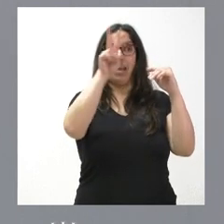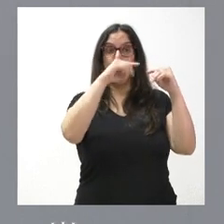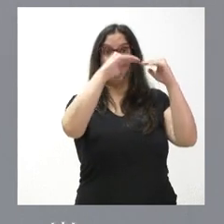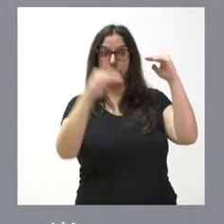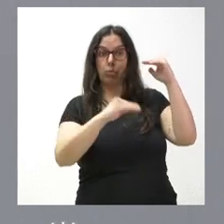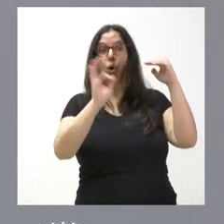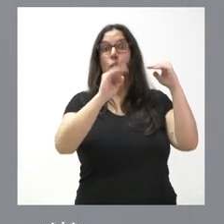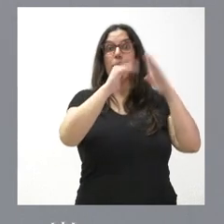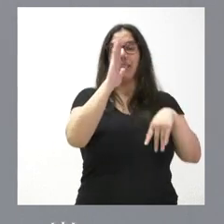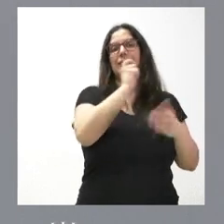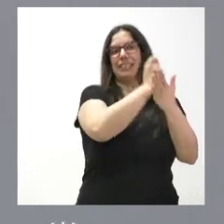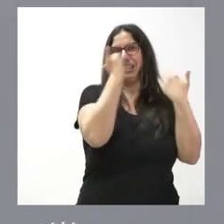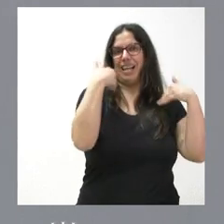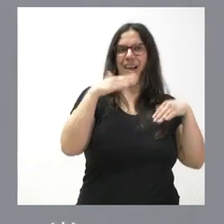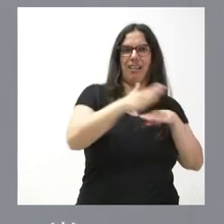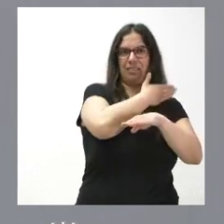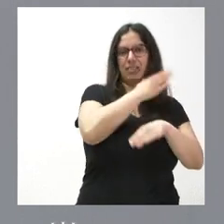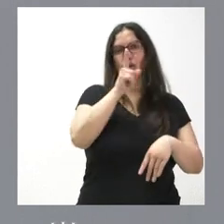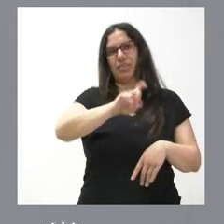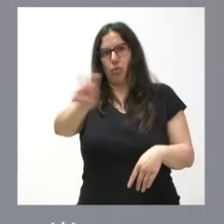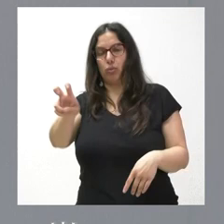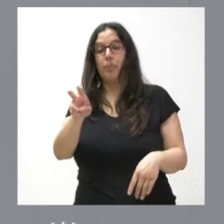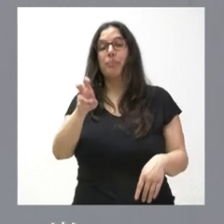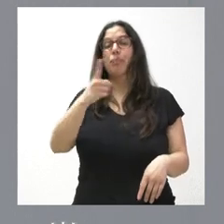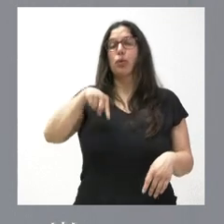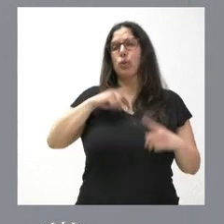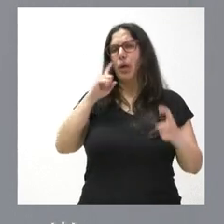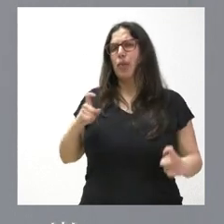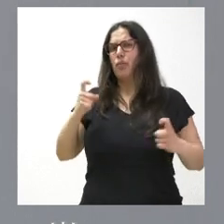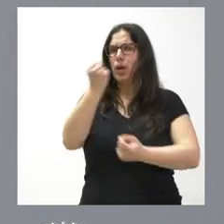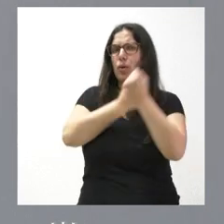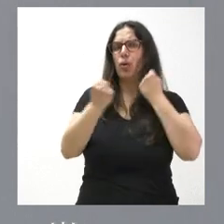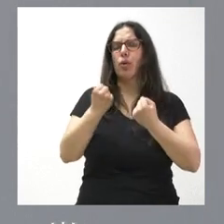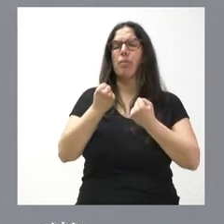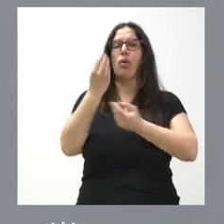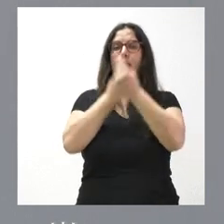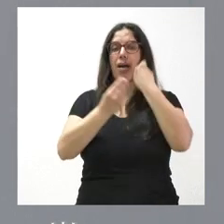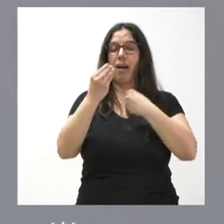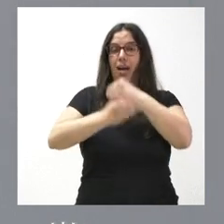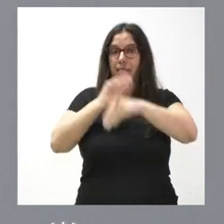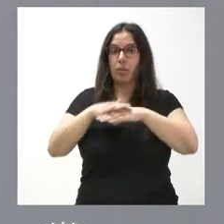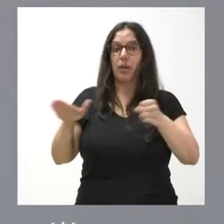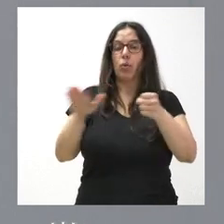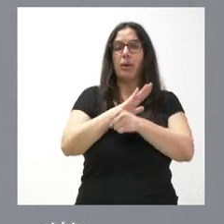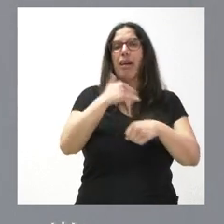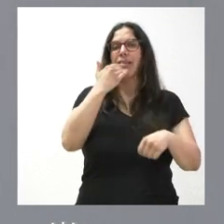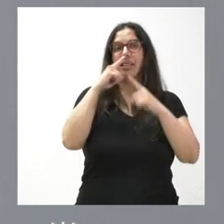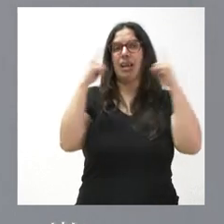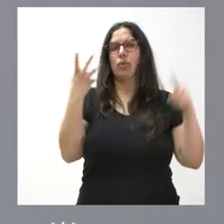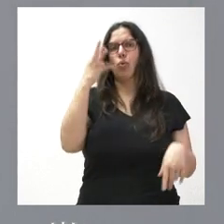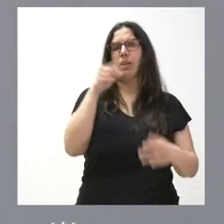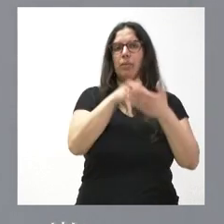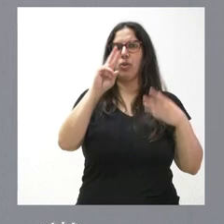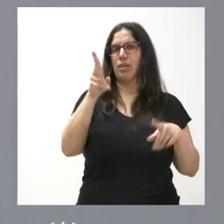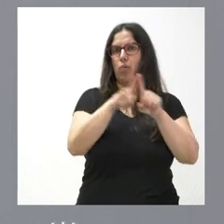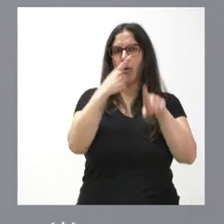económico que realiza la Junta de Castilla y cada año para financiar el transporte público de viajeros por carreteras alrededor de 40 millones de euros, así fue en el